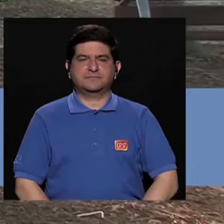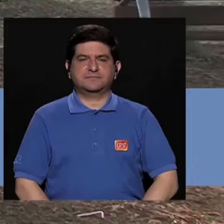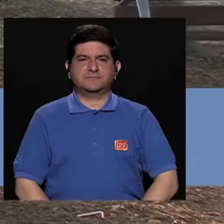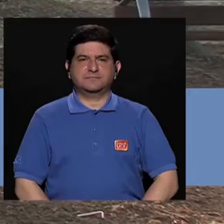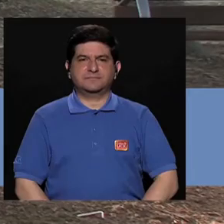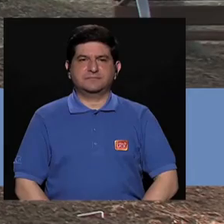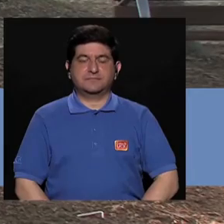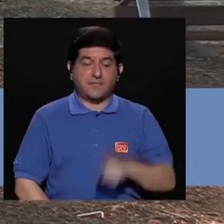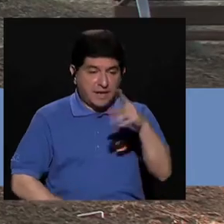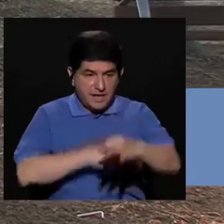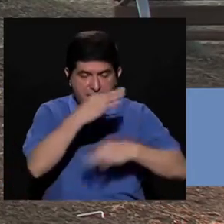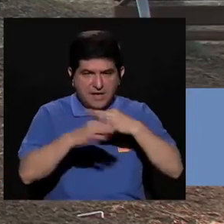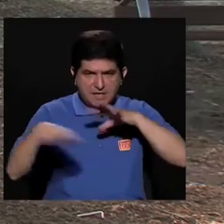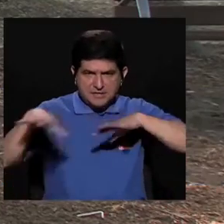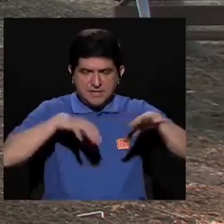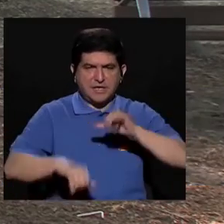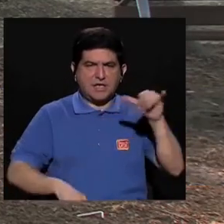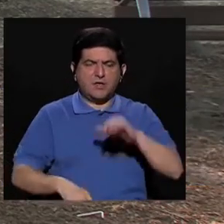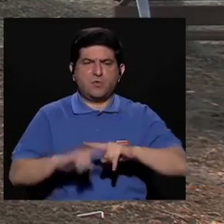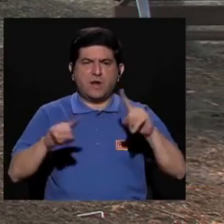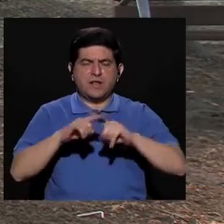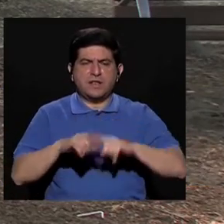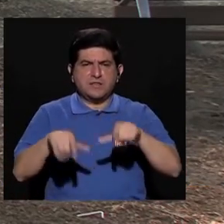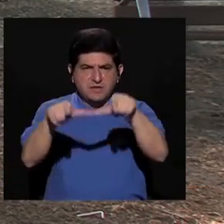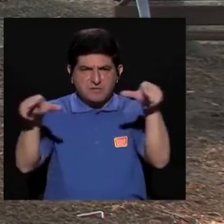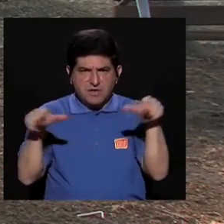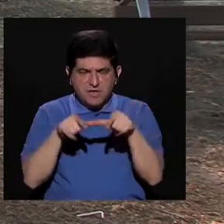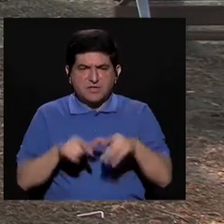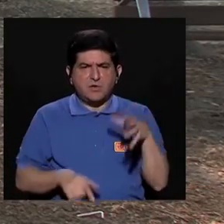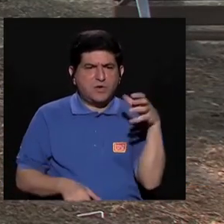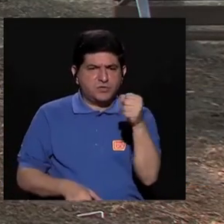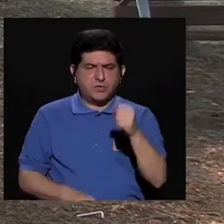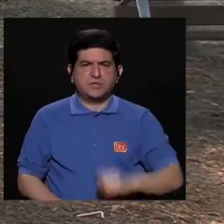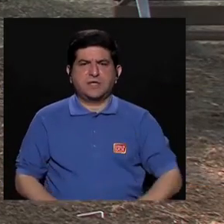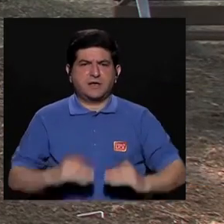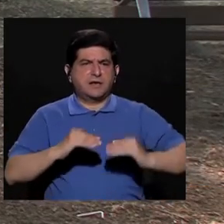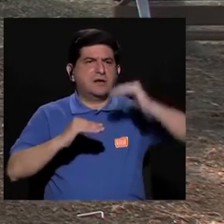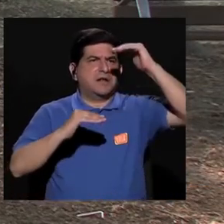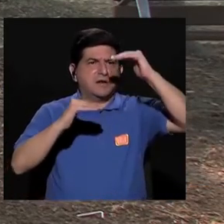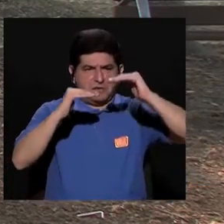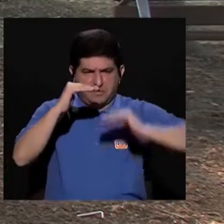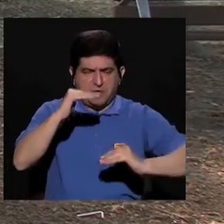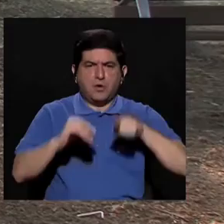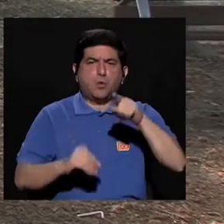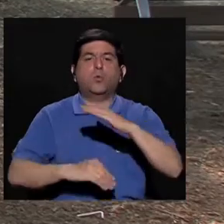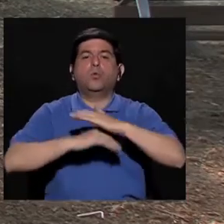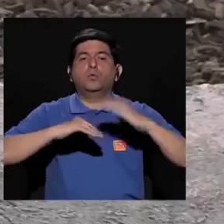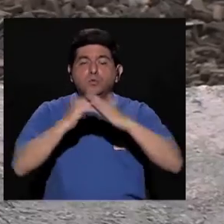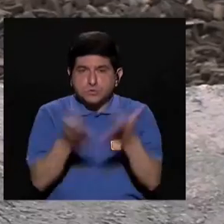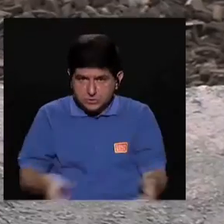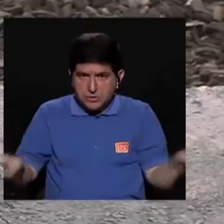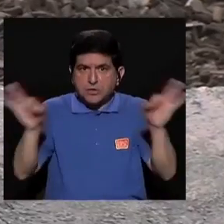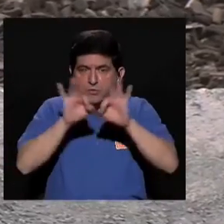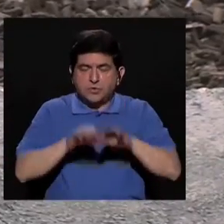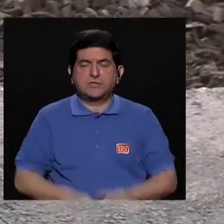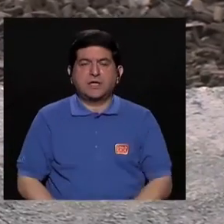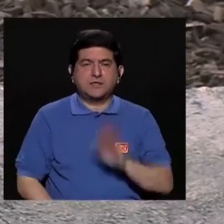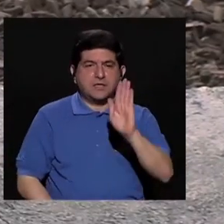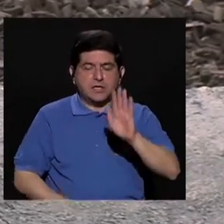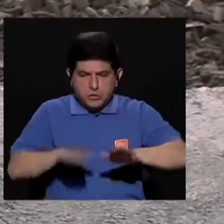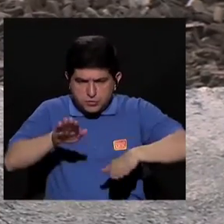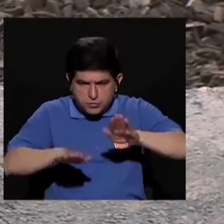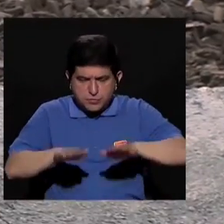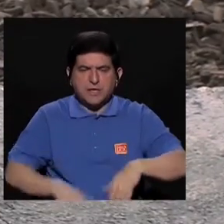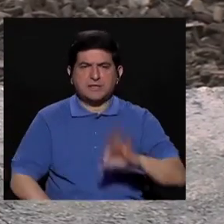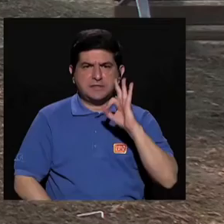En este tipo de ejercicios también nos podemos agarrar en diferentes puntos, no importa si nos agarramos arriba, abajo, lo importante es que usted esté cómoda y que las plantas de los pez estén bien